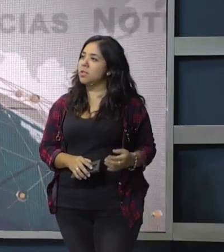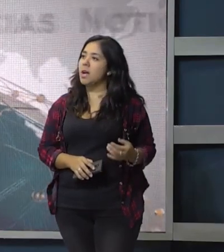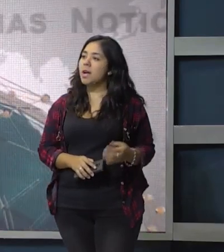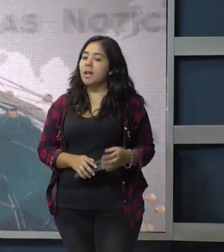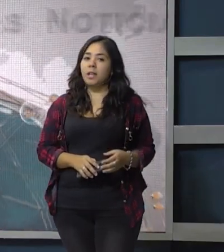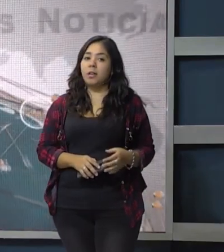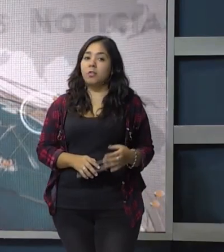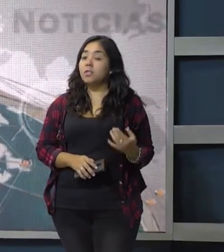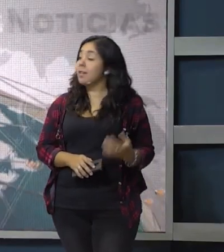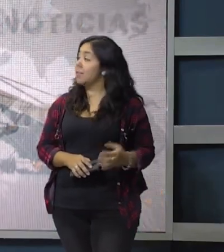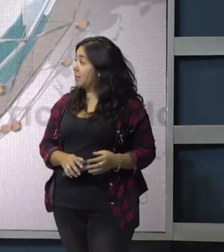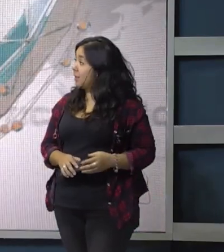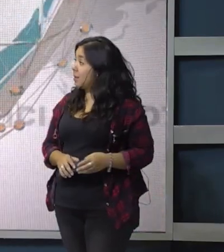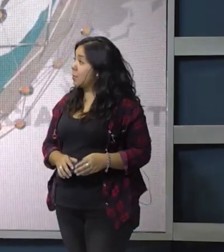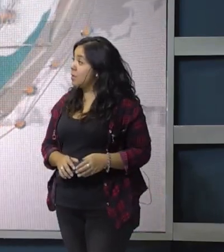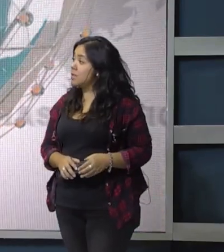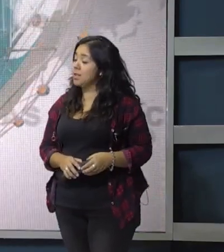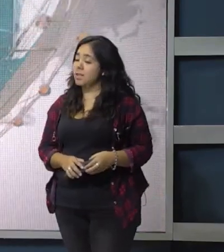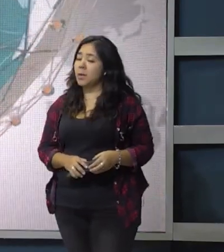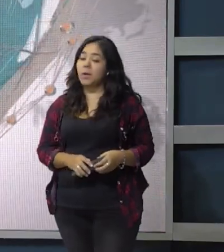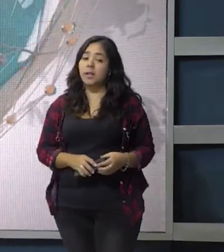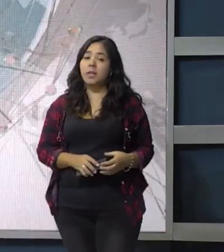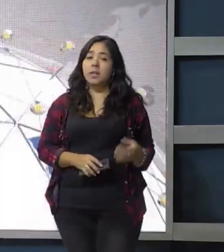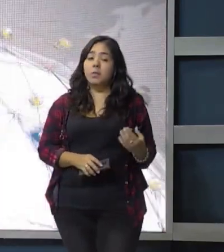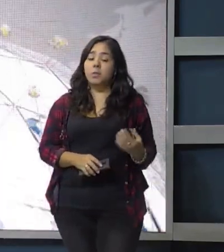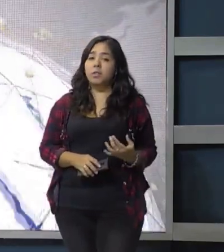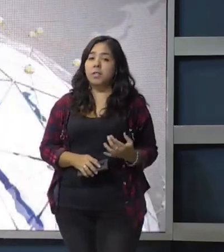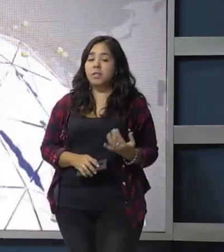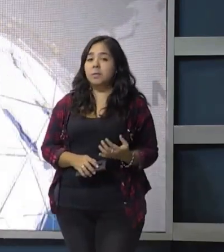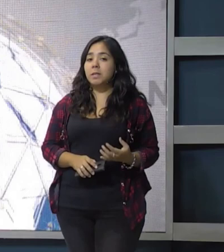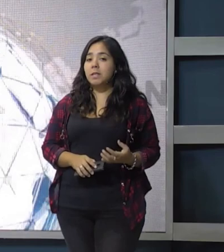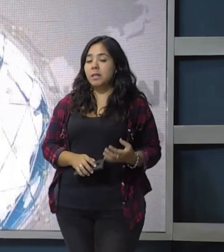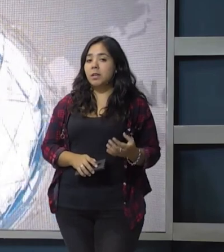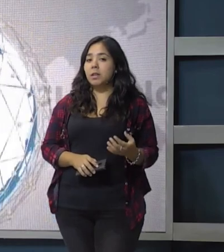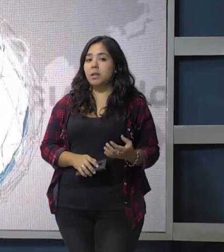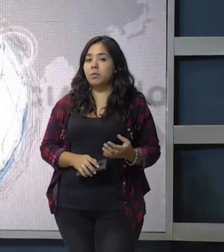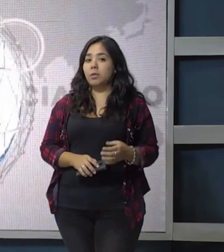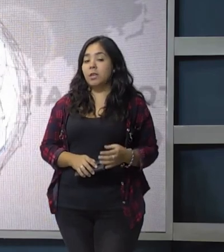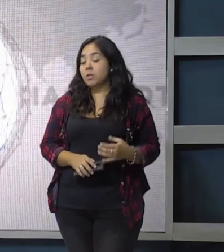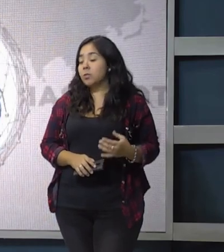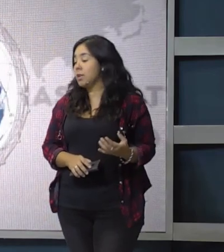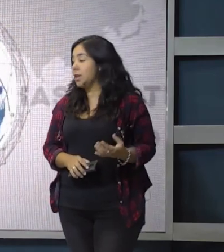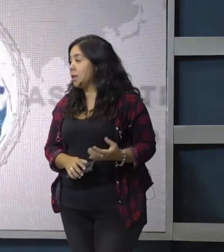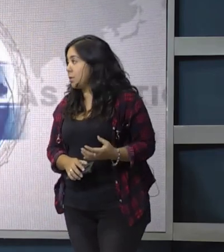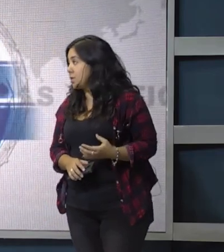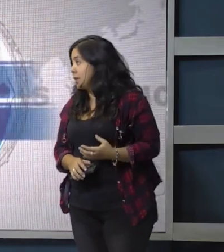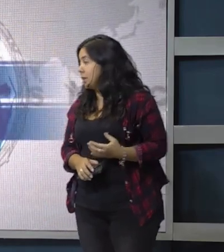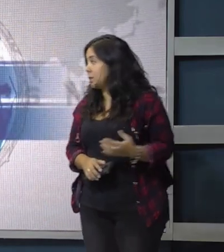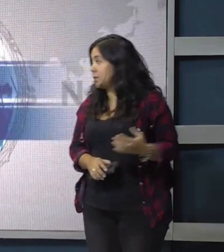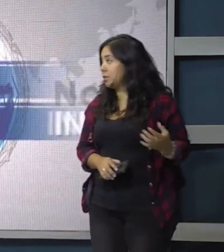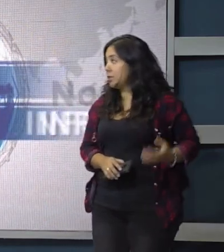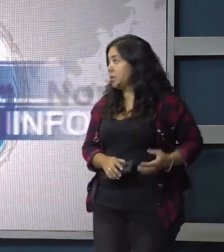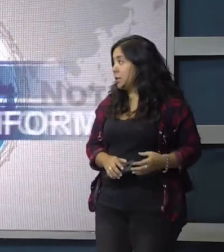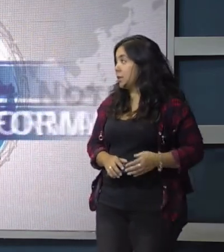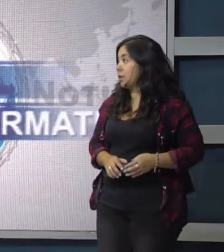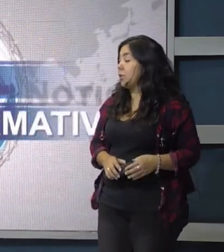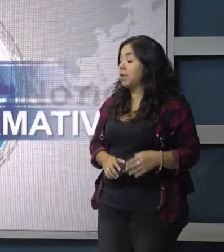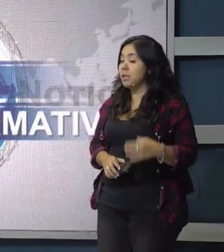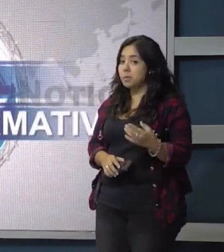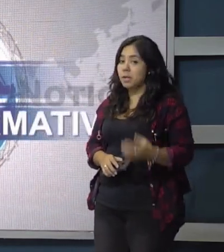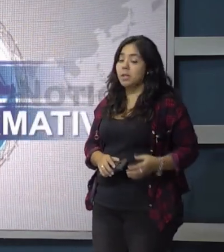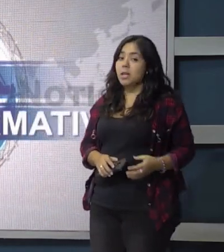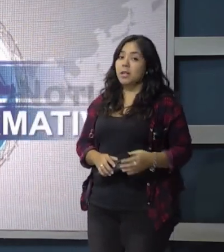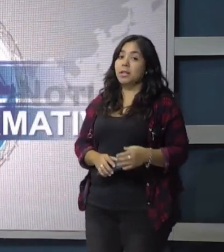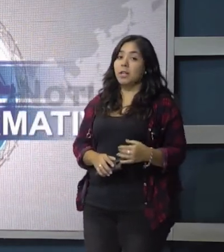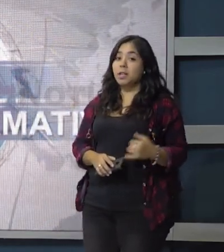siendo ya constante desde la provincia de San Juan. Y bueno, decir también que las autoridades provinciales, estamos hablando de la ministra Claudia